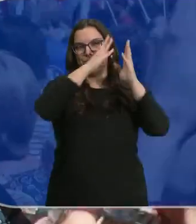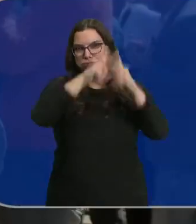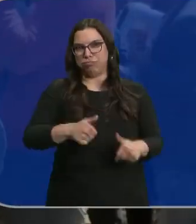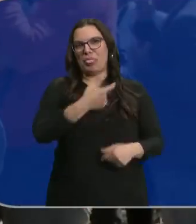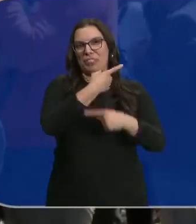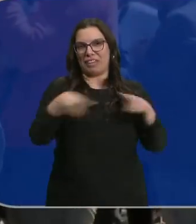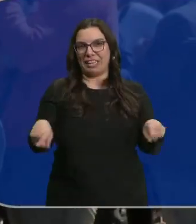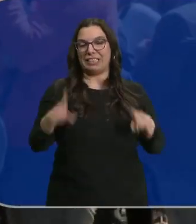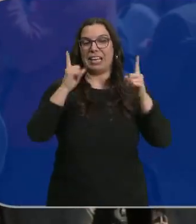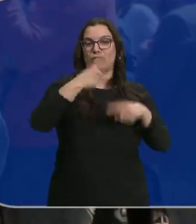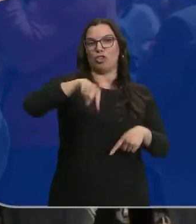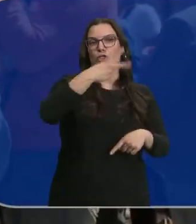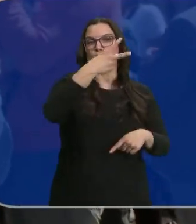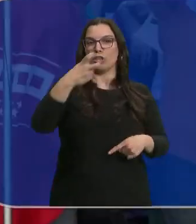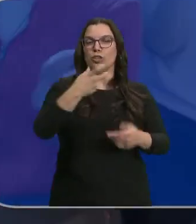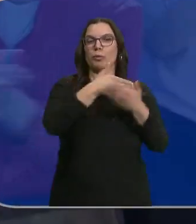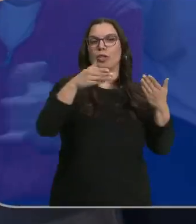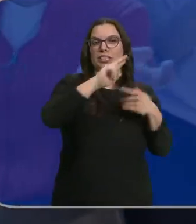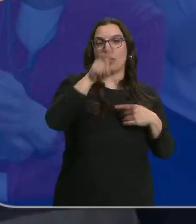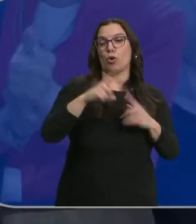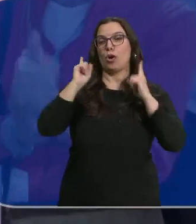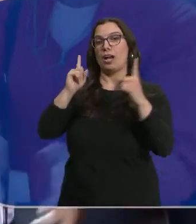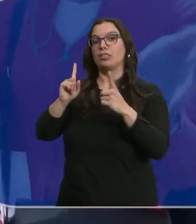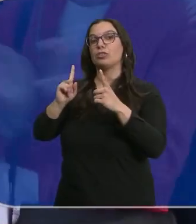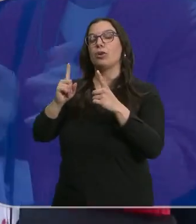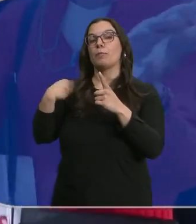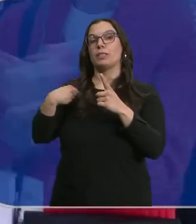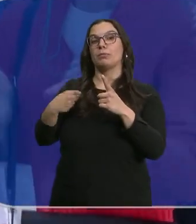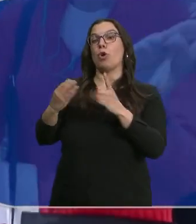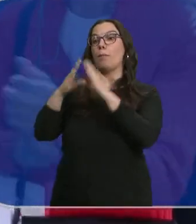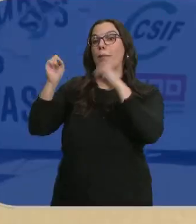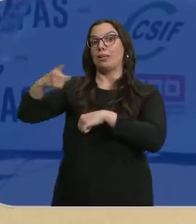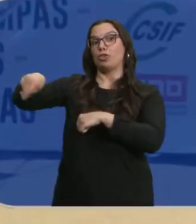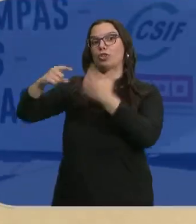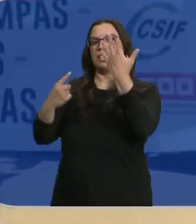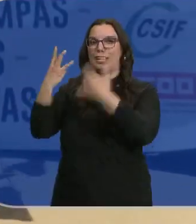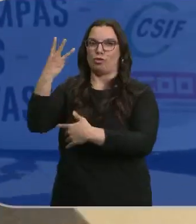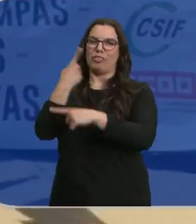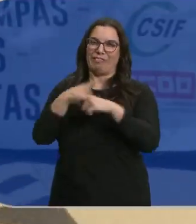los funcionarios de justicia y 68 en el caso de las subidas ya pactadas.